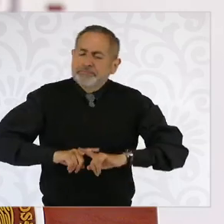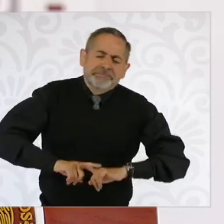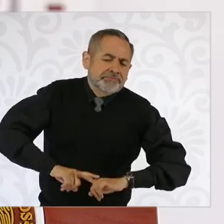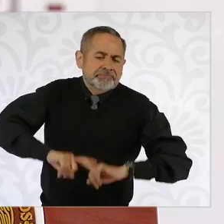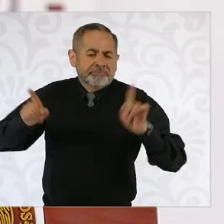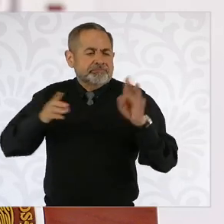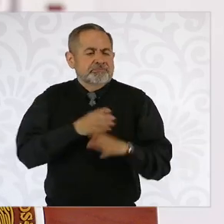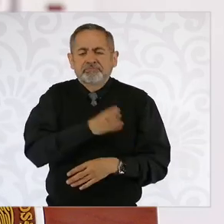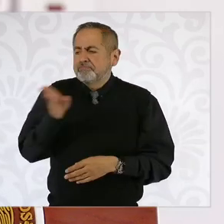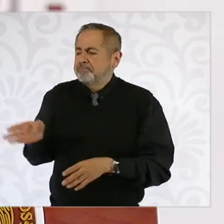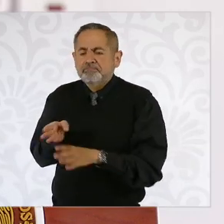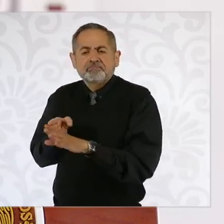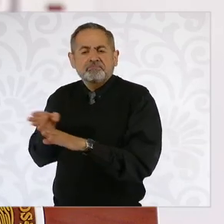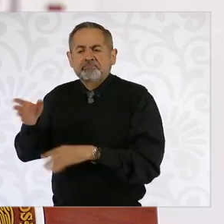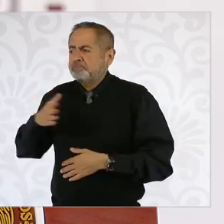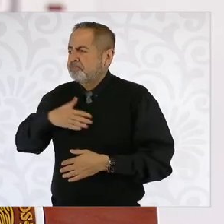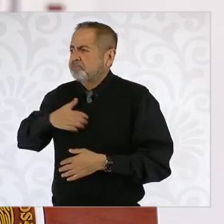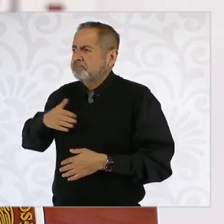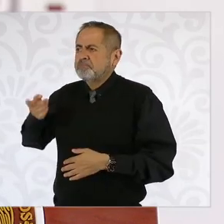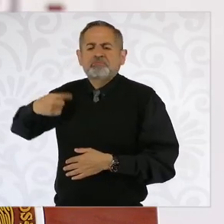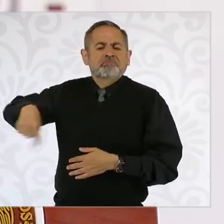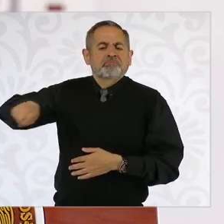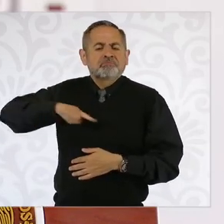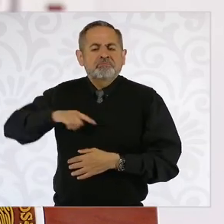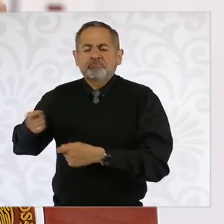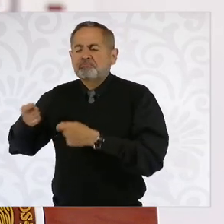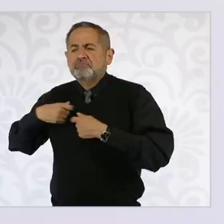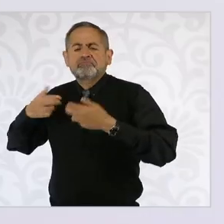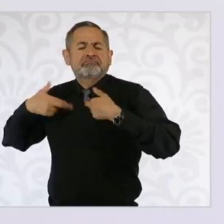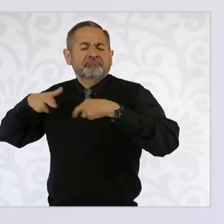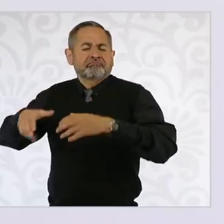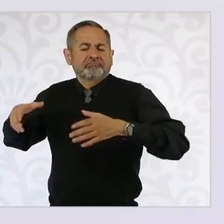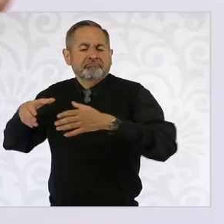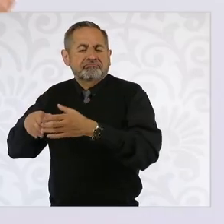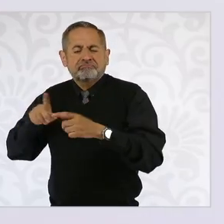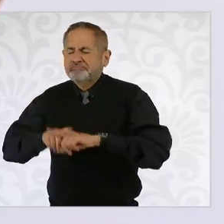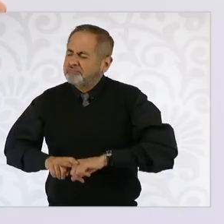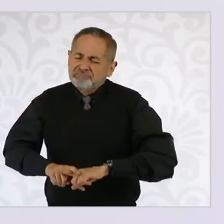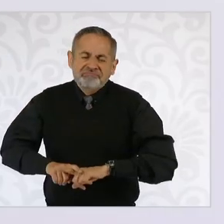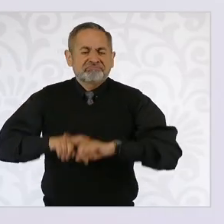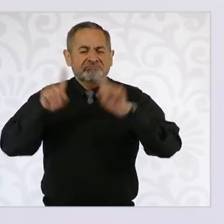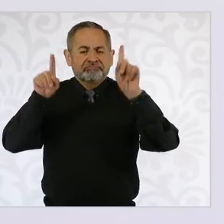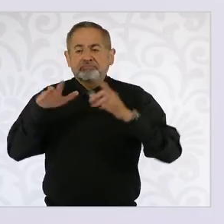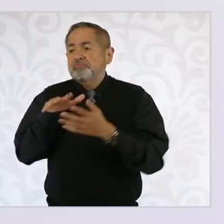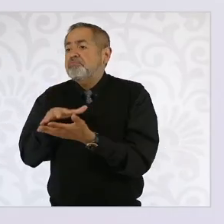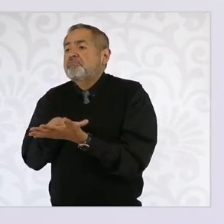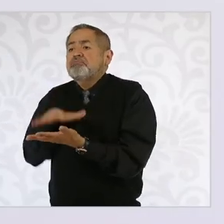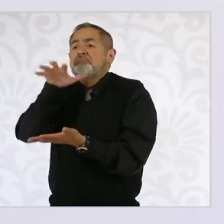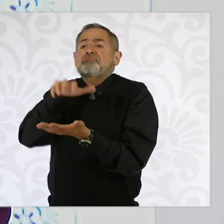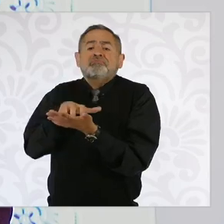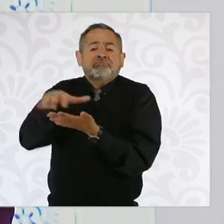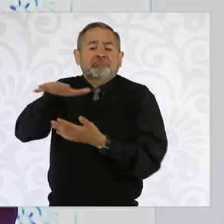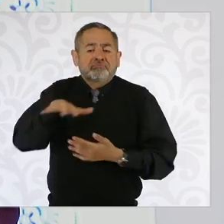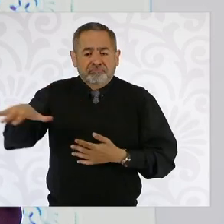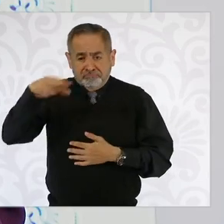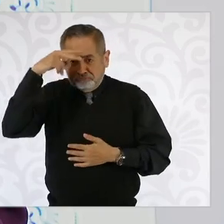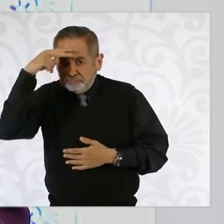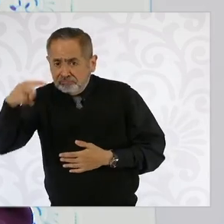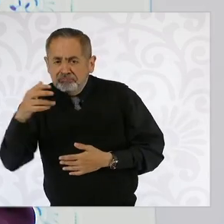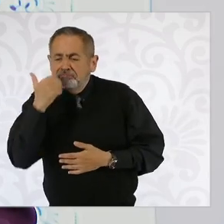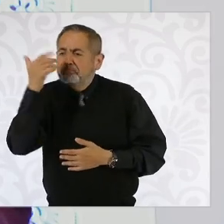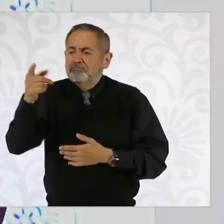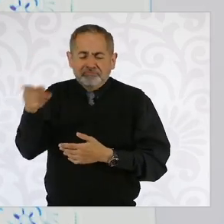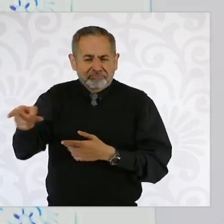proyecto que es el que representamos nosotros. Y el que la mayoría del pueblo de México quiere,